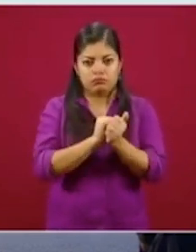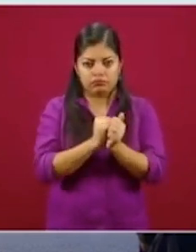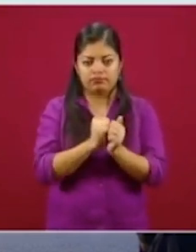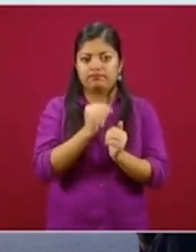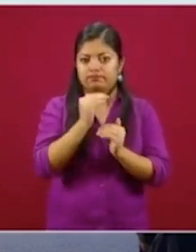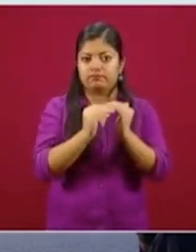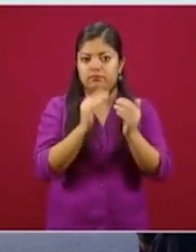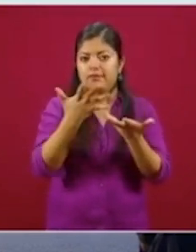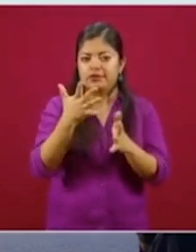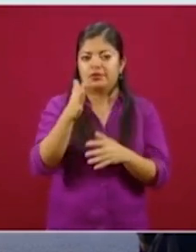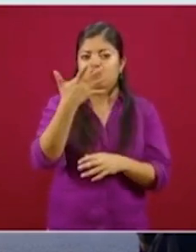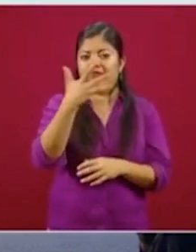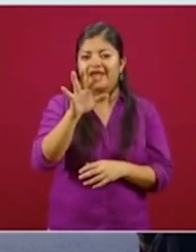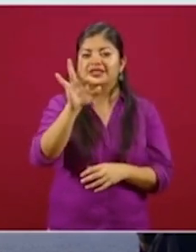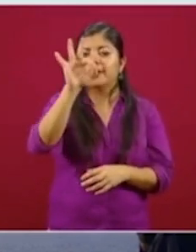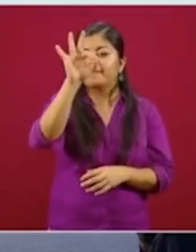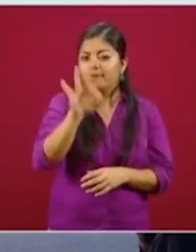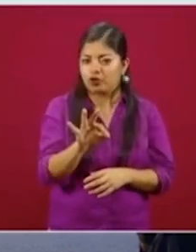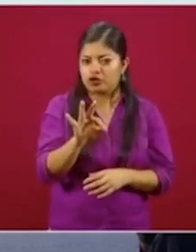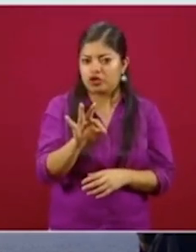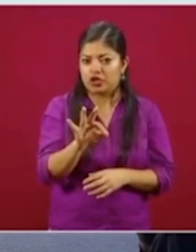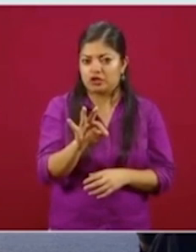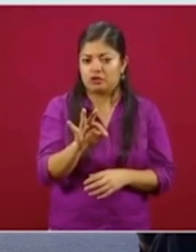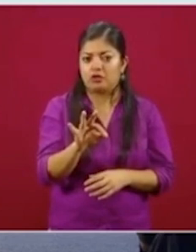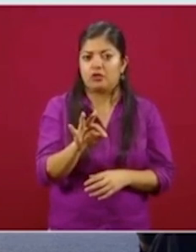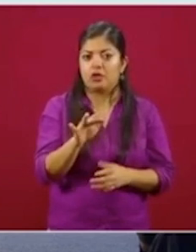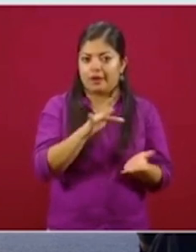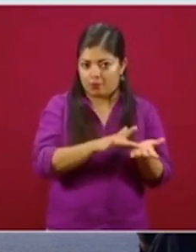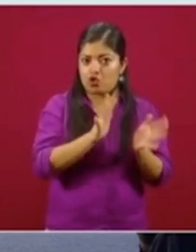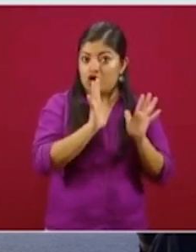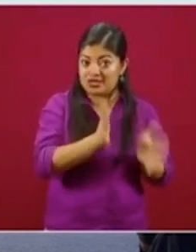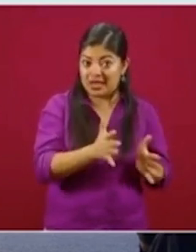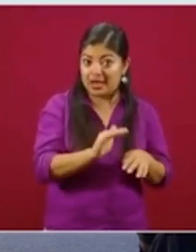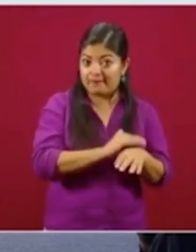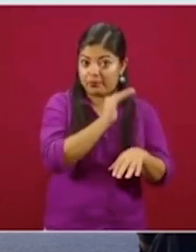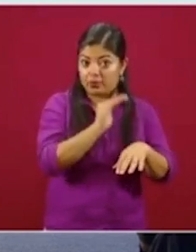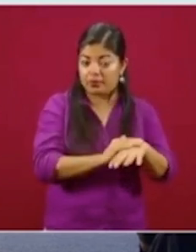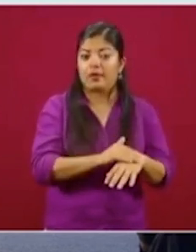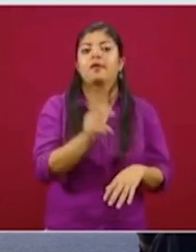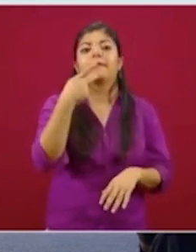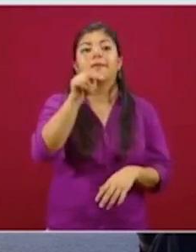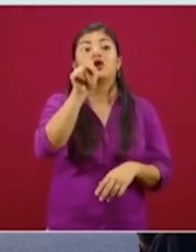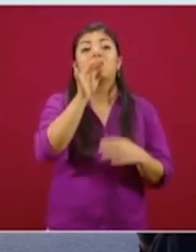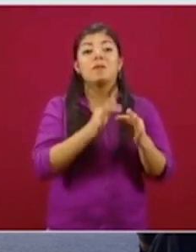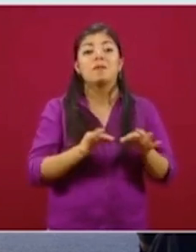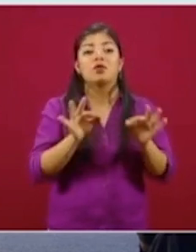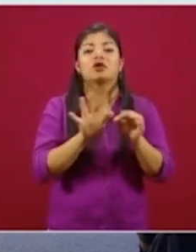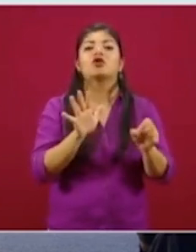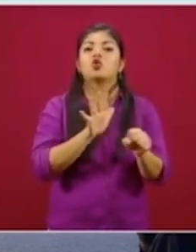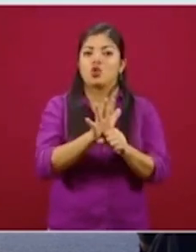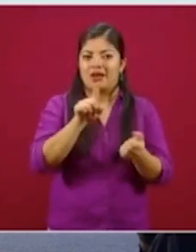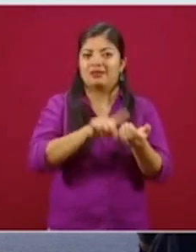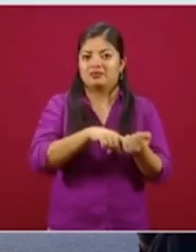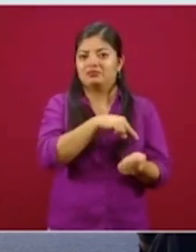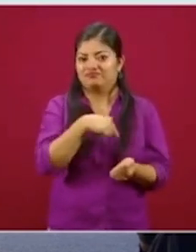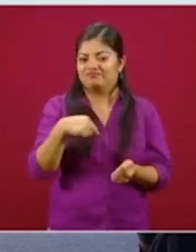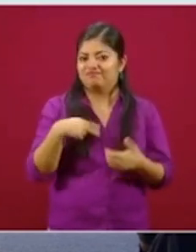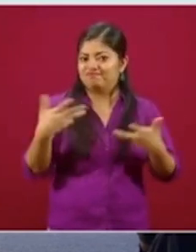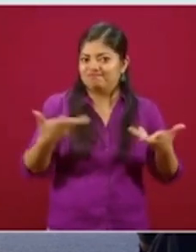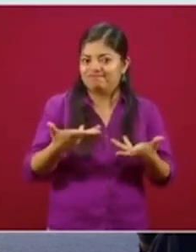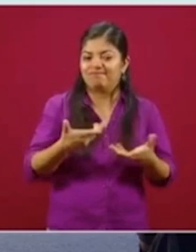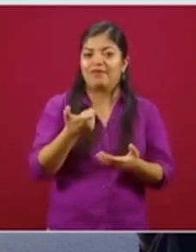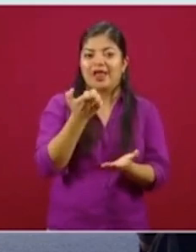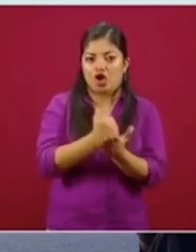cerca del 10 por ciento del universo, pero lo importante es hacerlo efectivo con las dispersiones que hacemos a través de